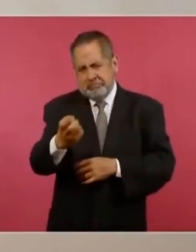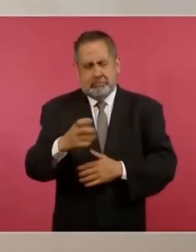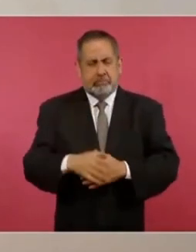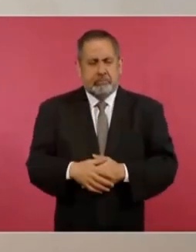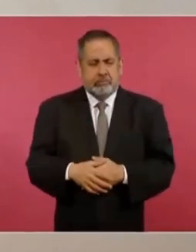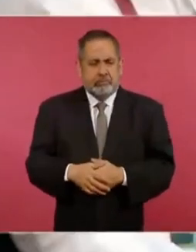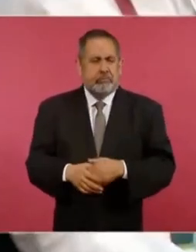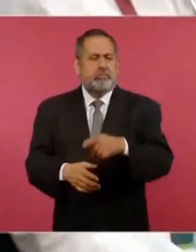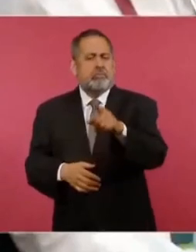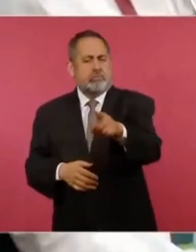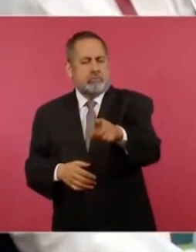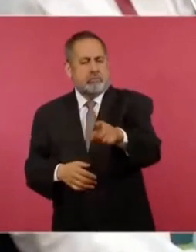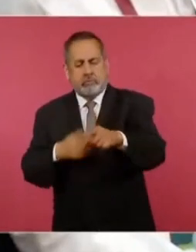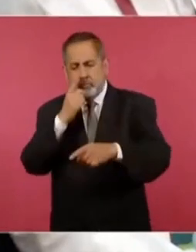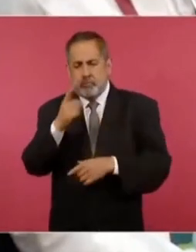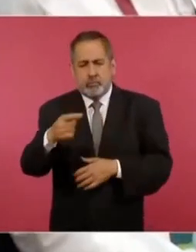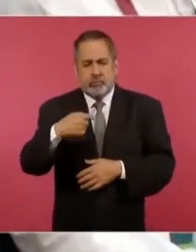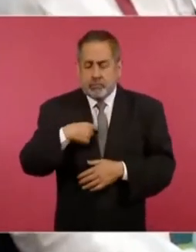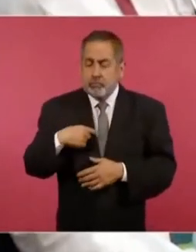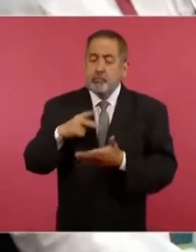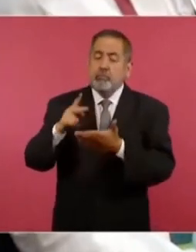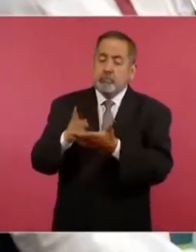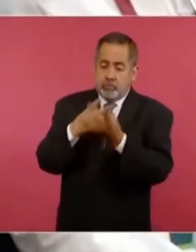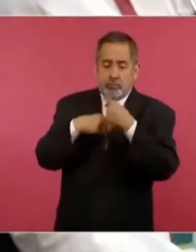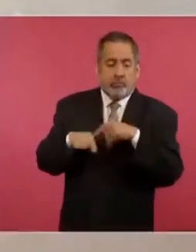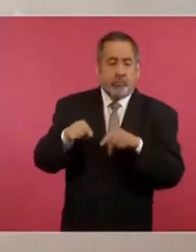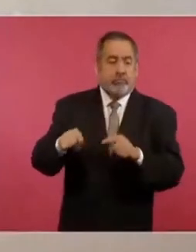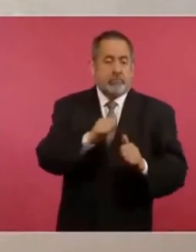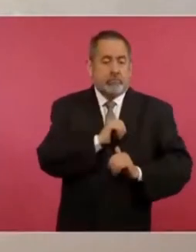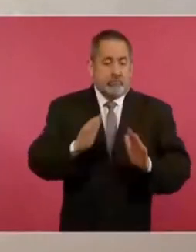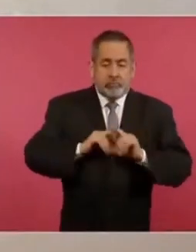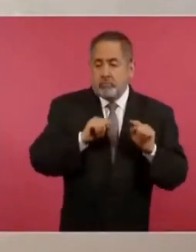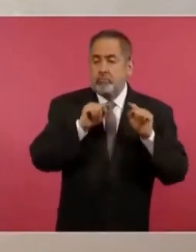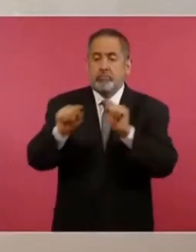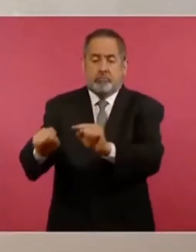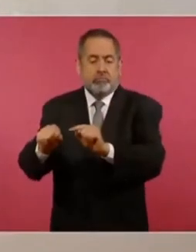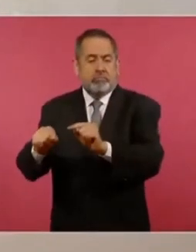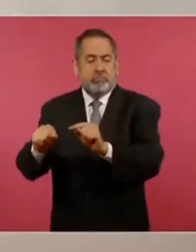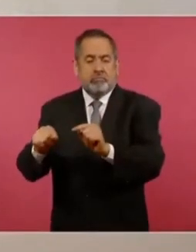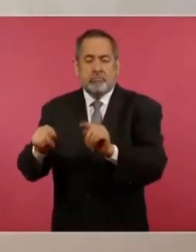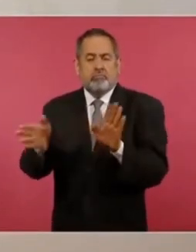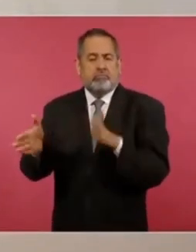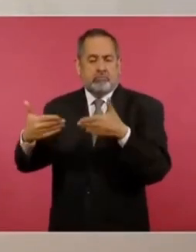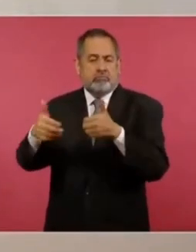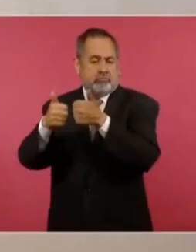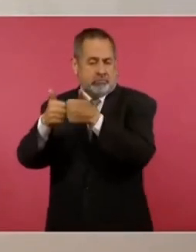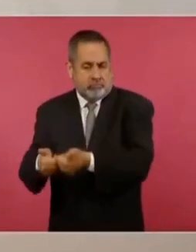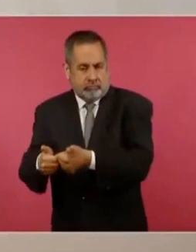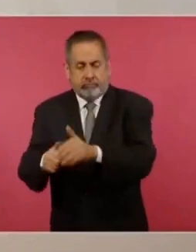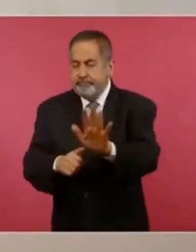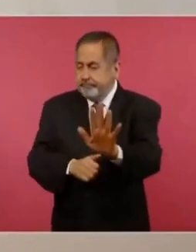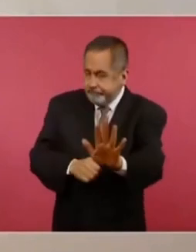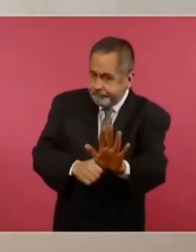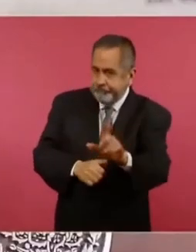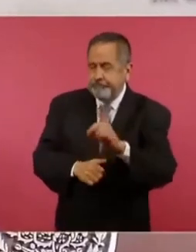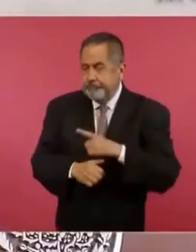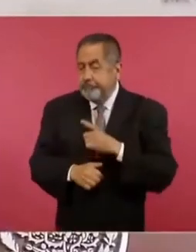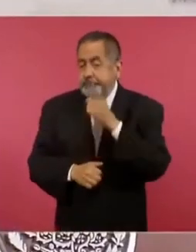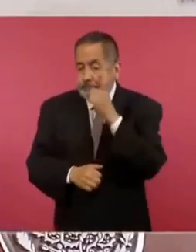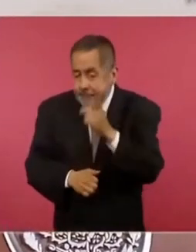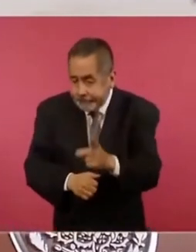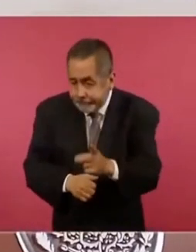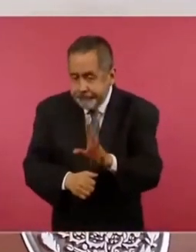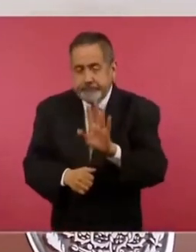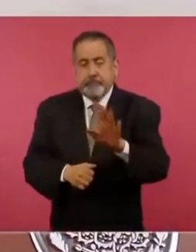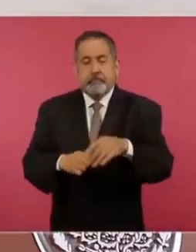regresaría al Ejército a los portales. No, no. Yo dije que había que